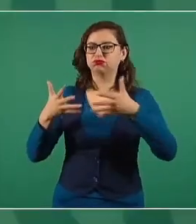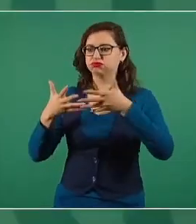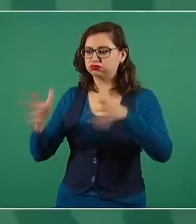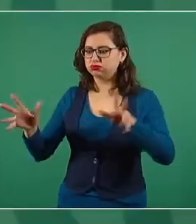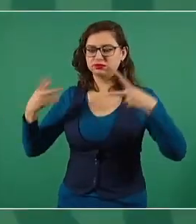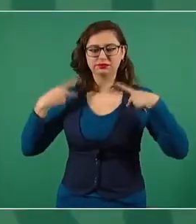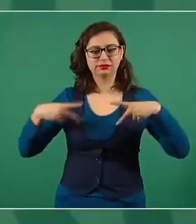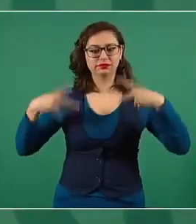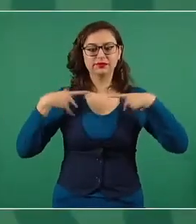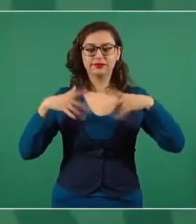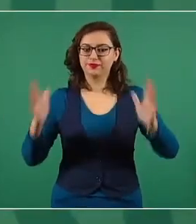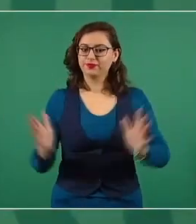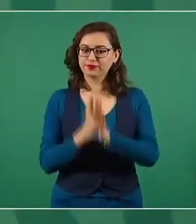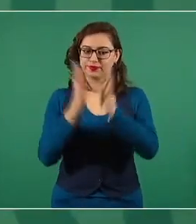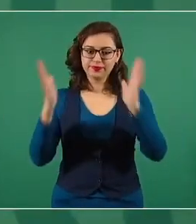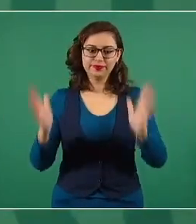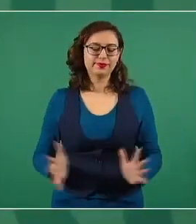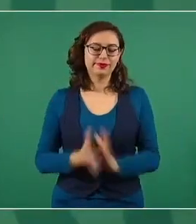siempre.